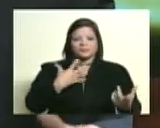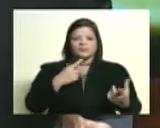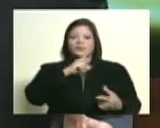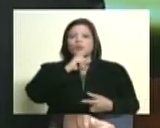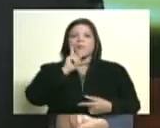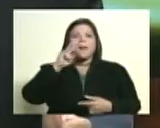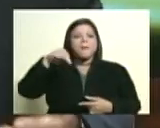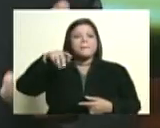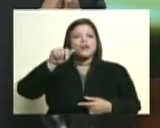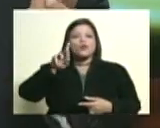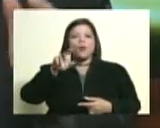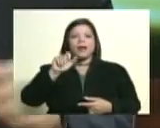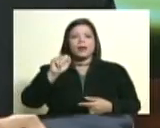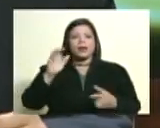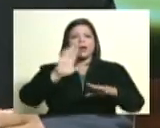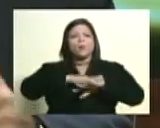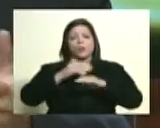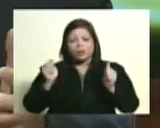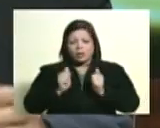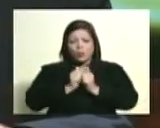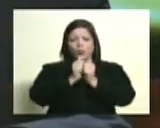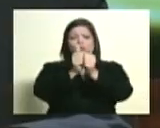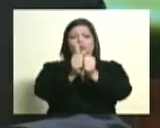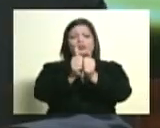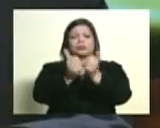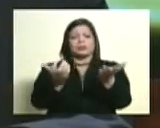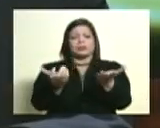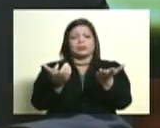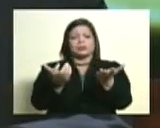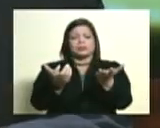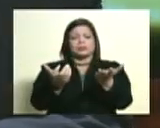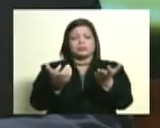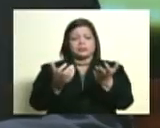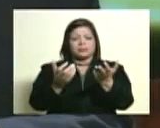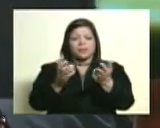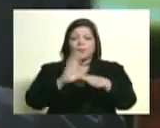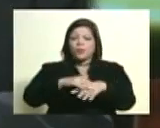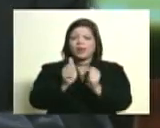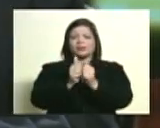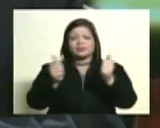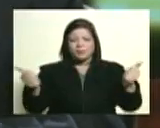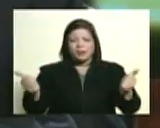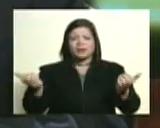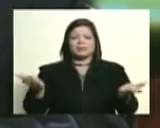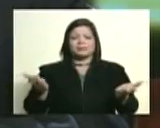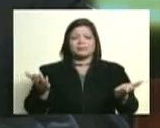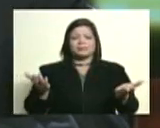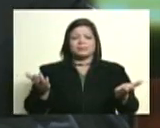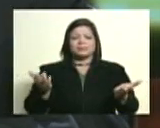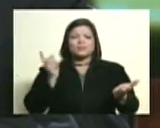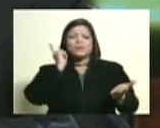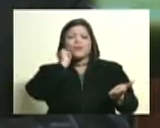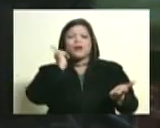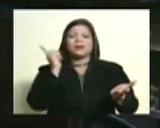Manuela no siguieron juntos digamos físicamente en todos los derroteros del libertador